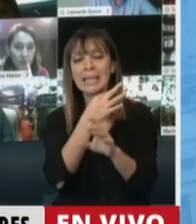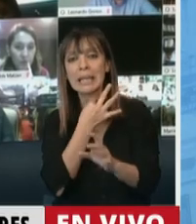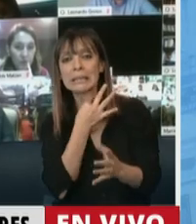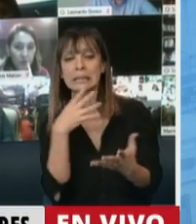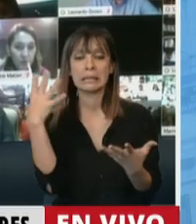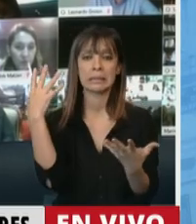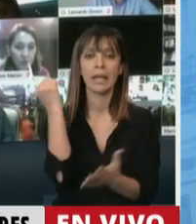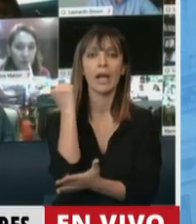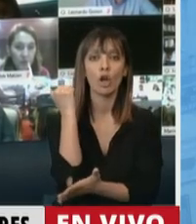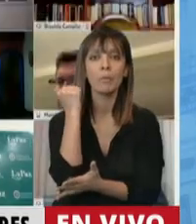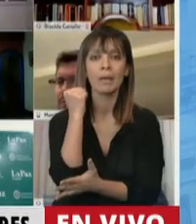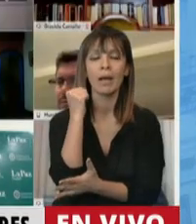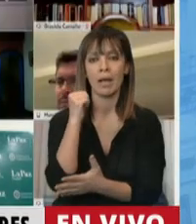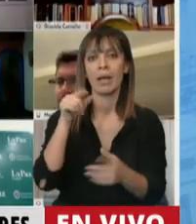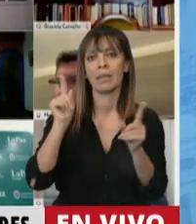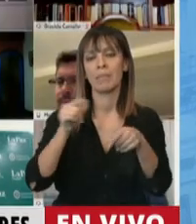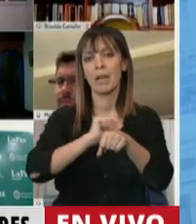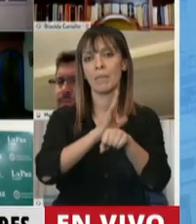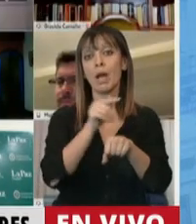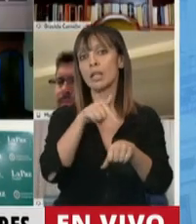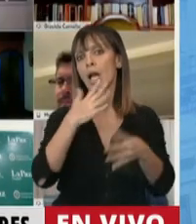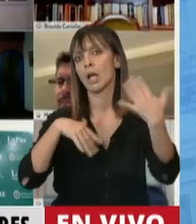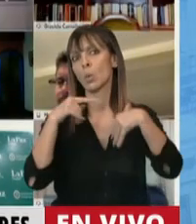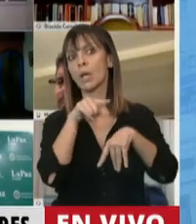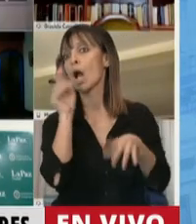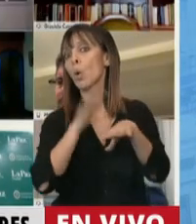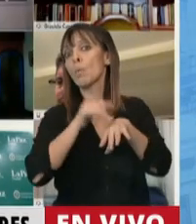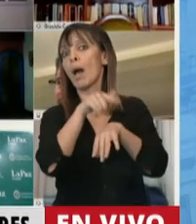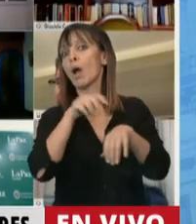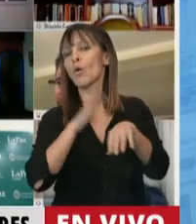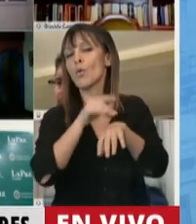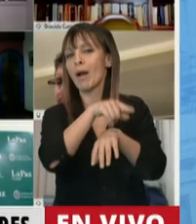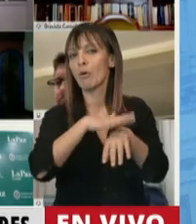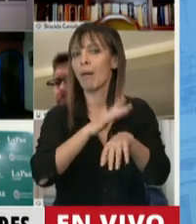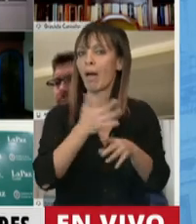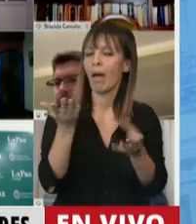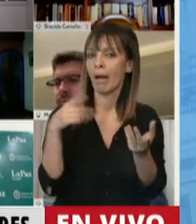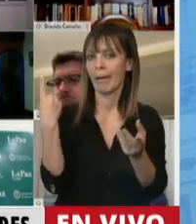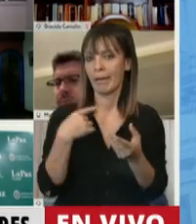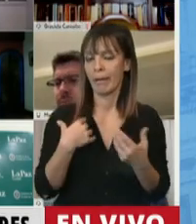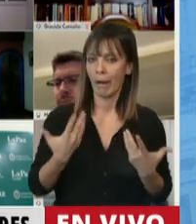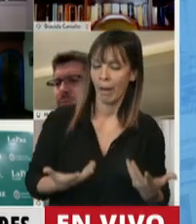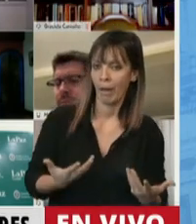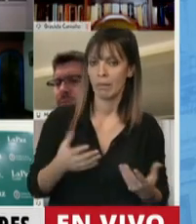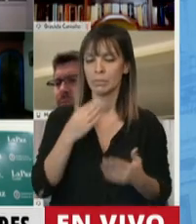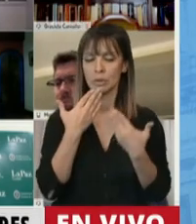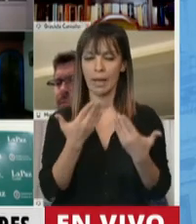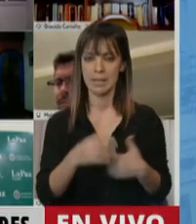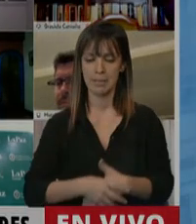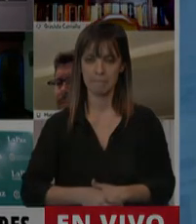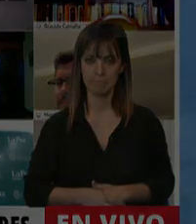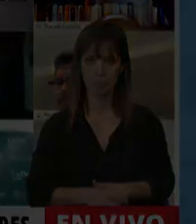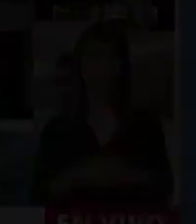pandemia que son la excusa para descargar todos los efectos de las crisis sobre nuestras espaldas. Muchas gracias. Gracias,